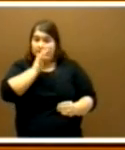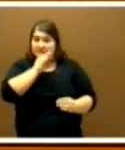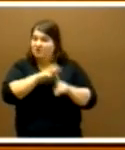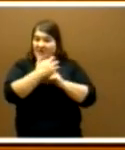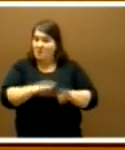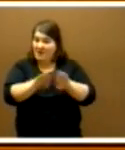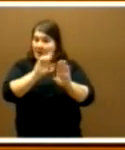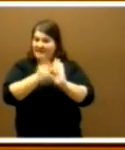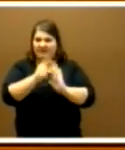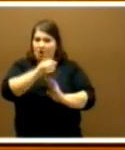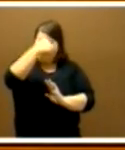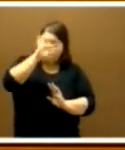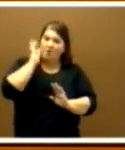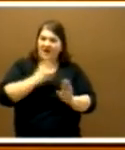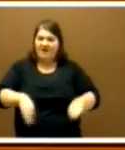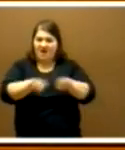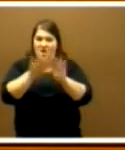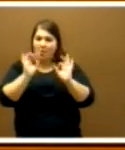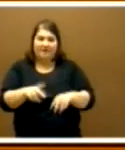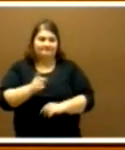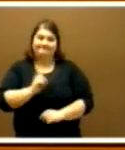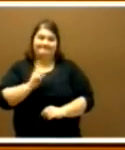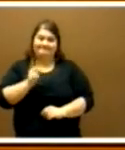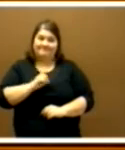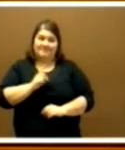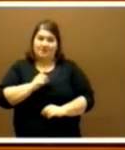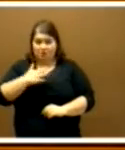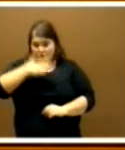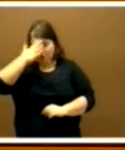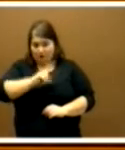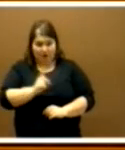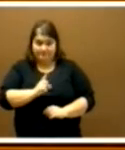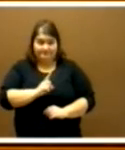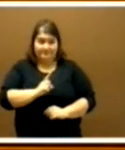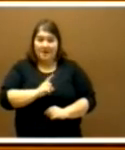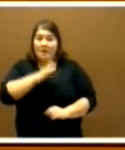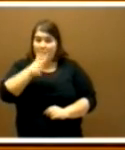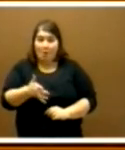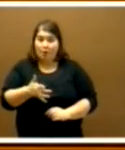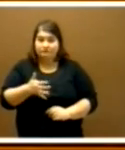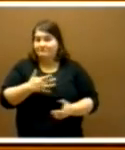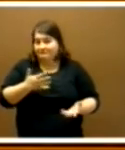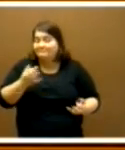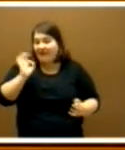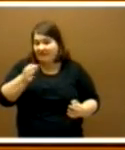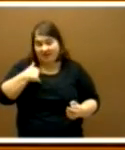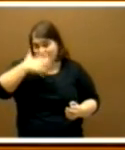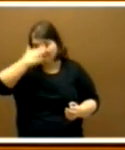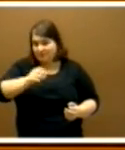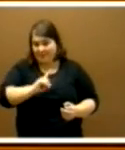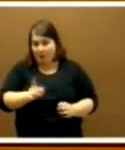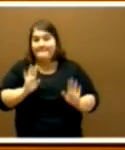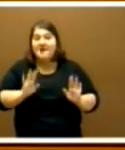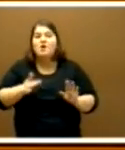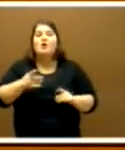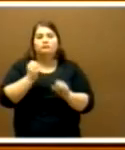decir que hombres y mujeres caminamos en el camino de manera igual, porque realmente no lo creo, pero creo que tenemos